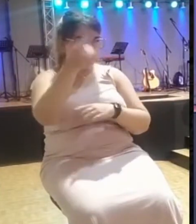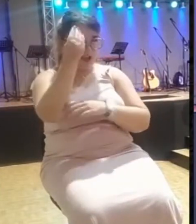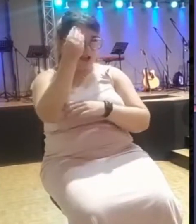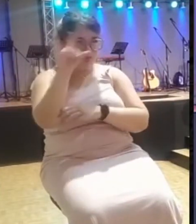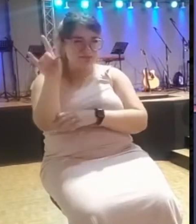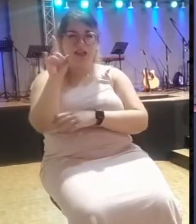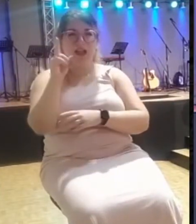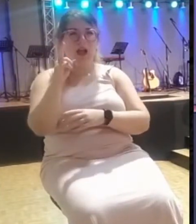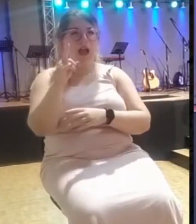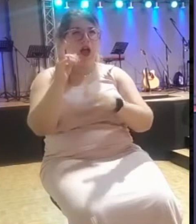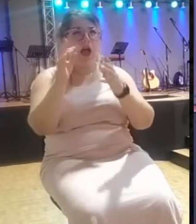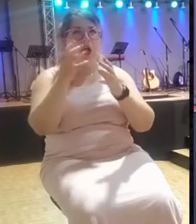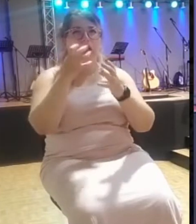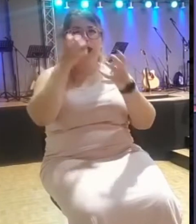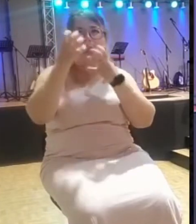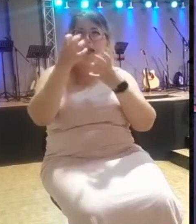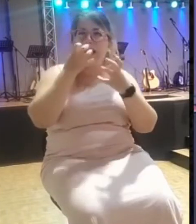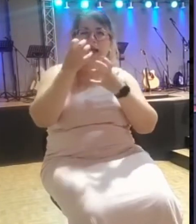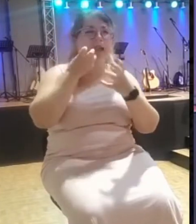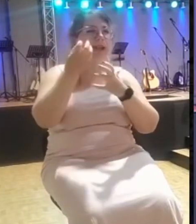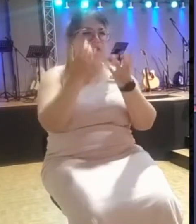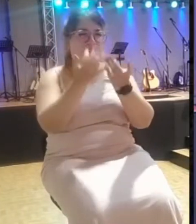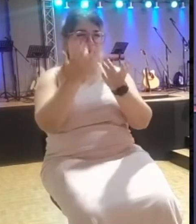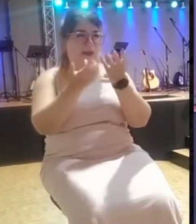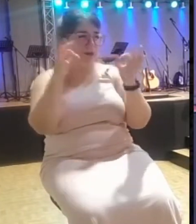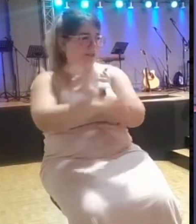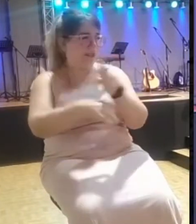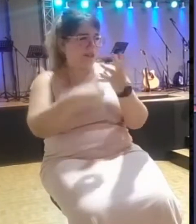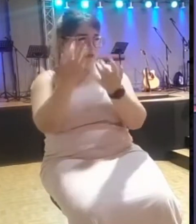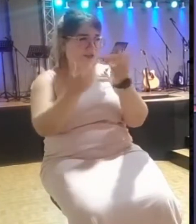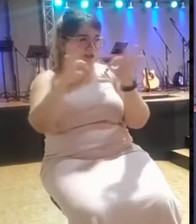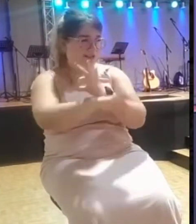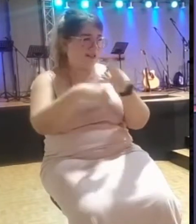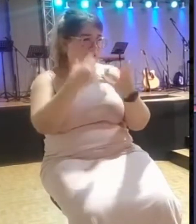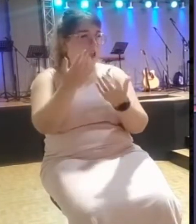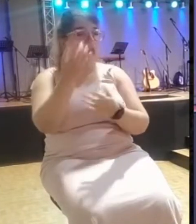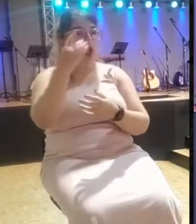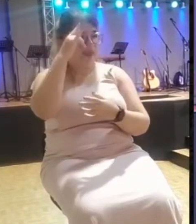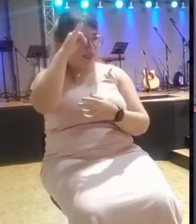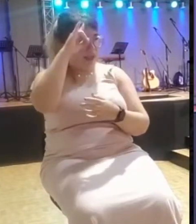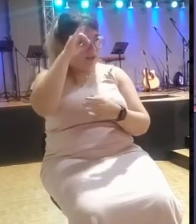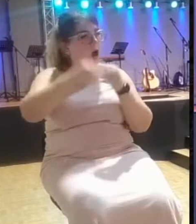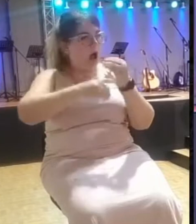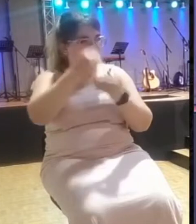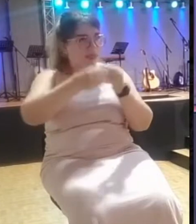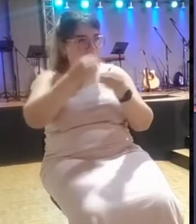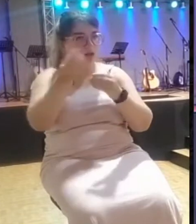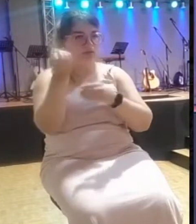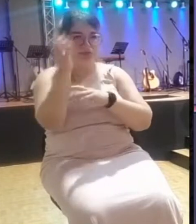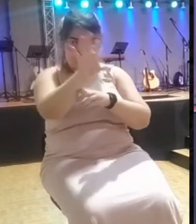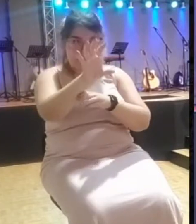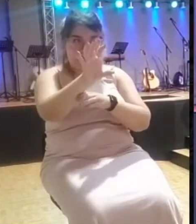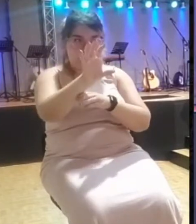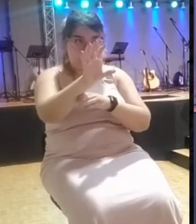No caía fuego. Los de Baal, claro, el diablo hacía cosas, porque el diablo se manifiesta, el Señor los reprenda.